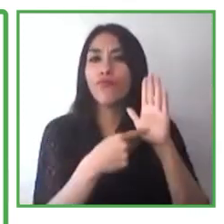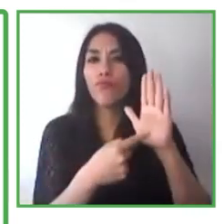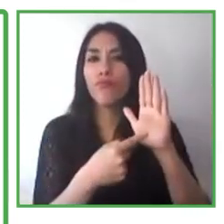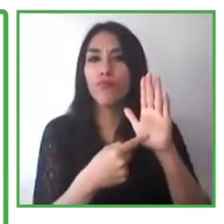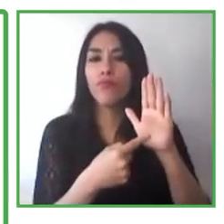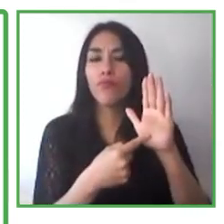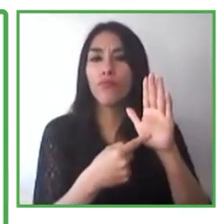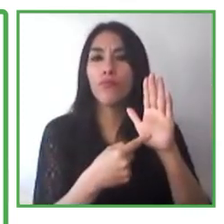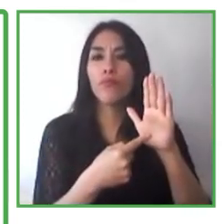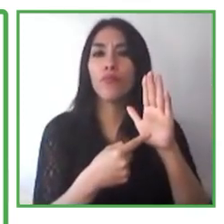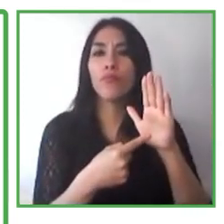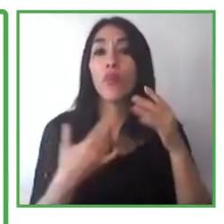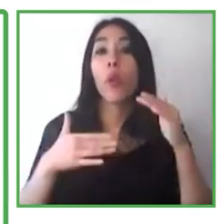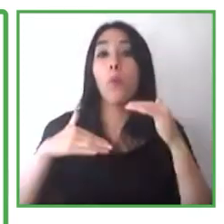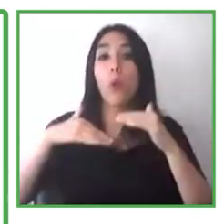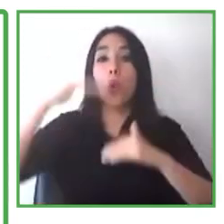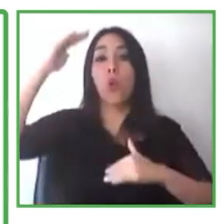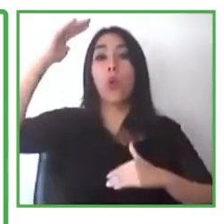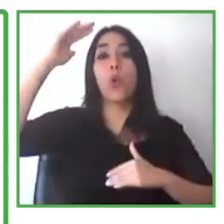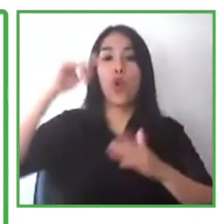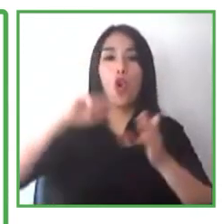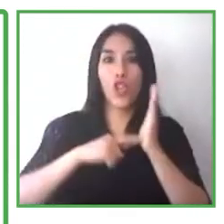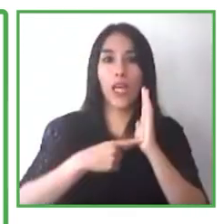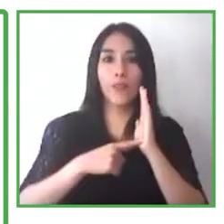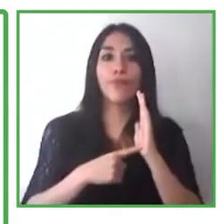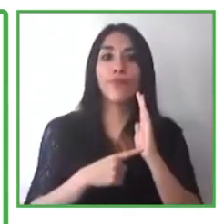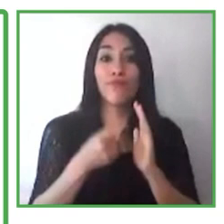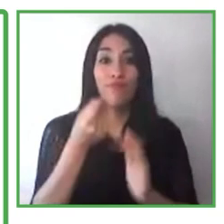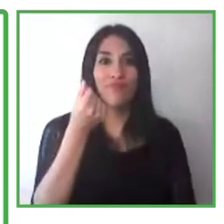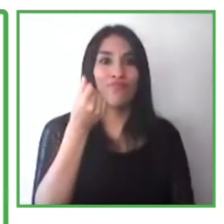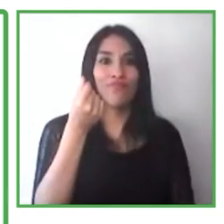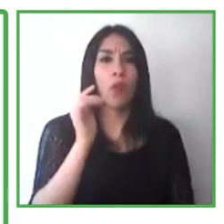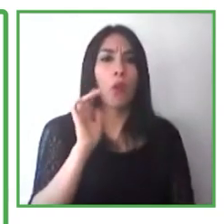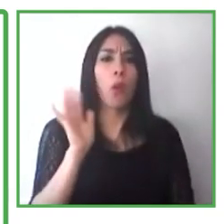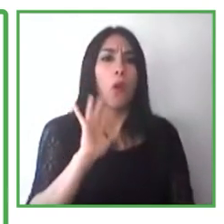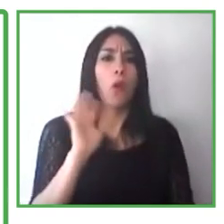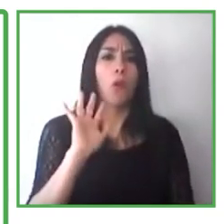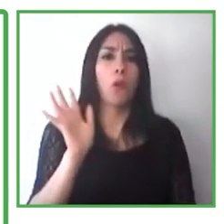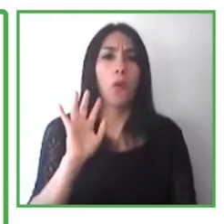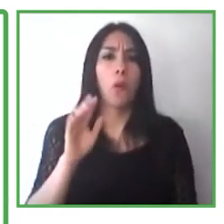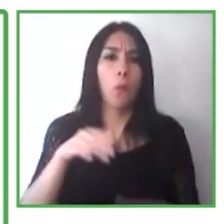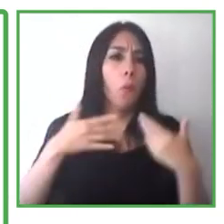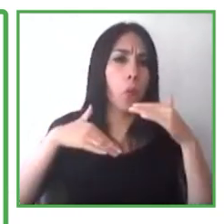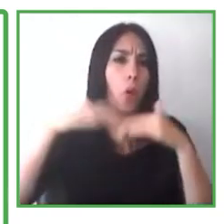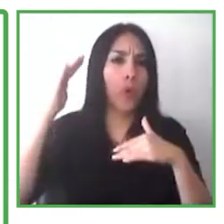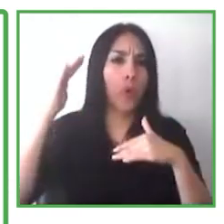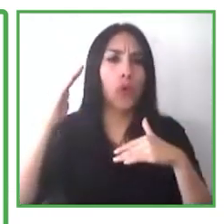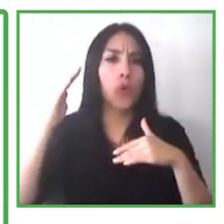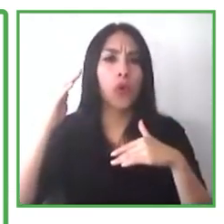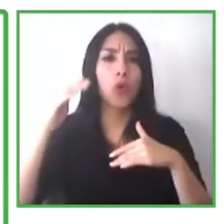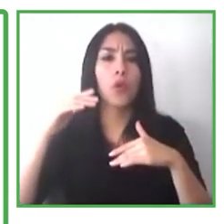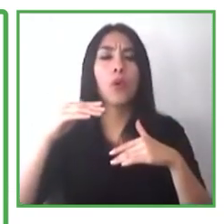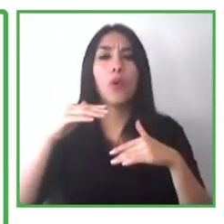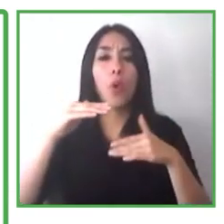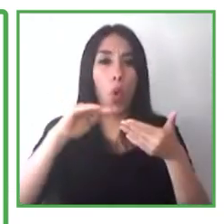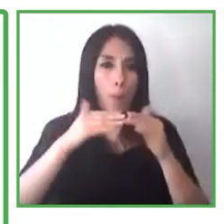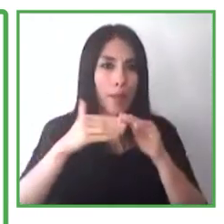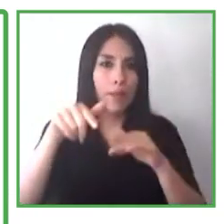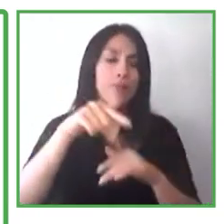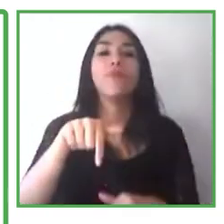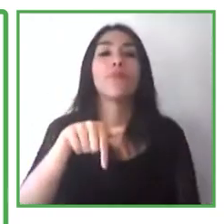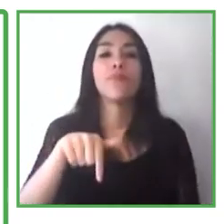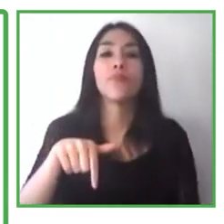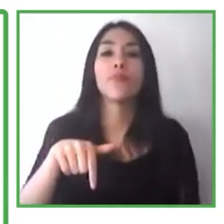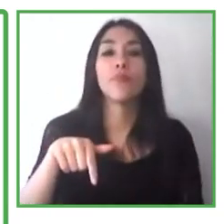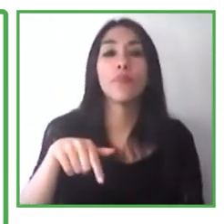para la inclusión óptima de las personas con discapacidades en nuestra organización. Cuando sepamos que todos los problemas con